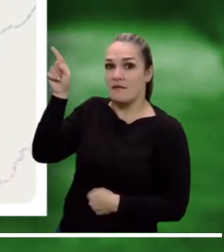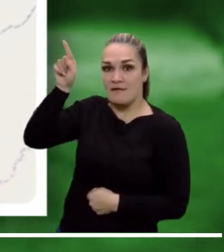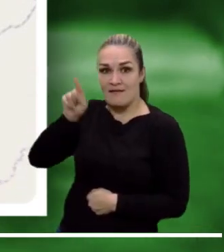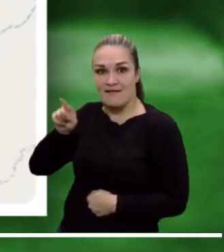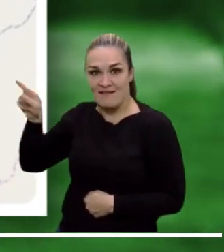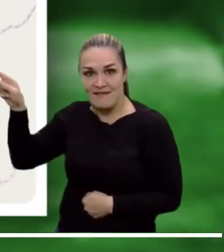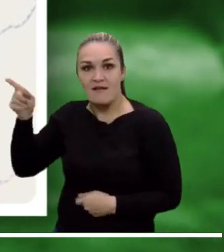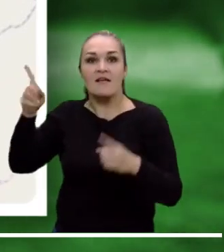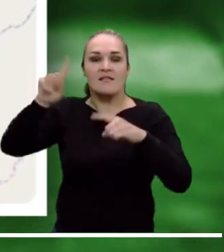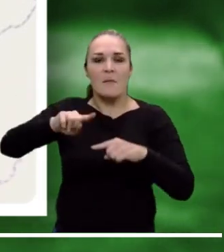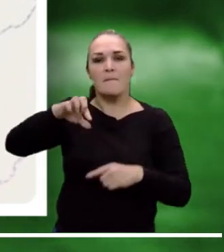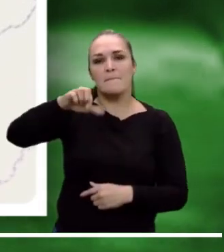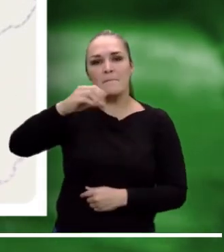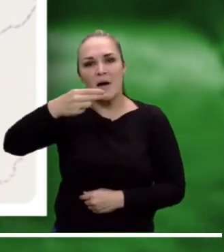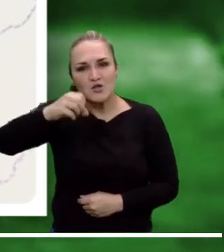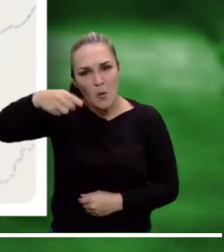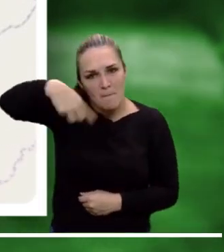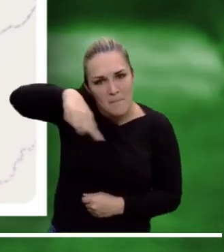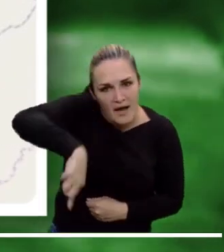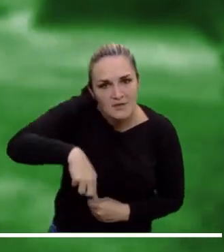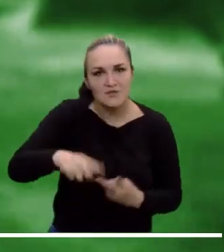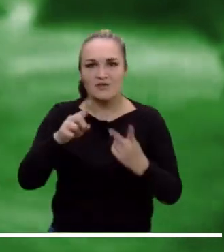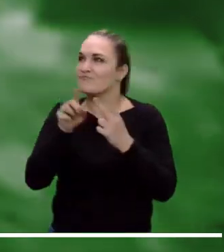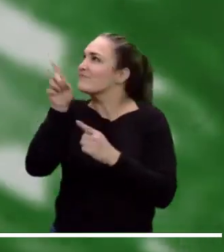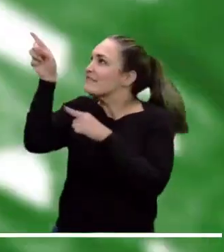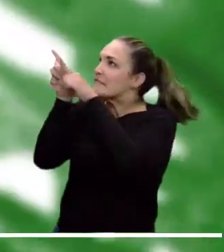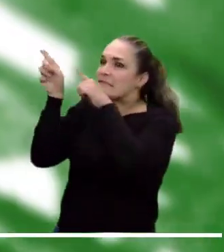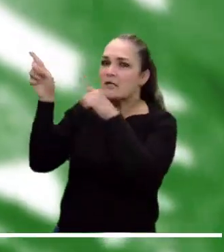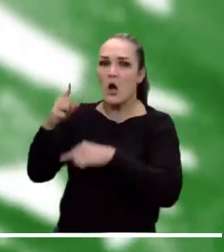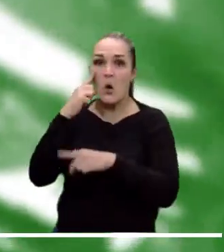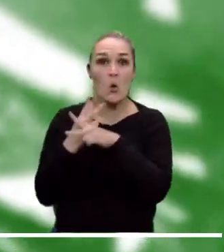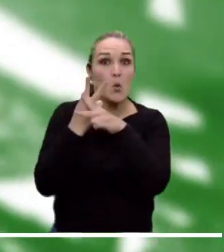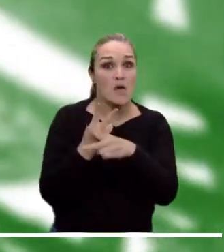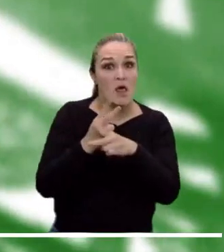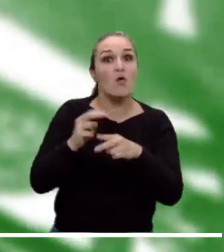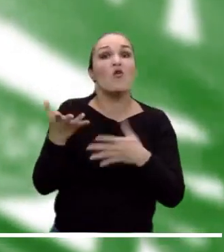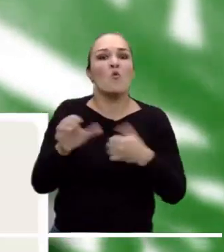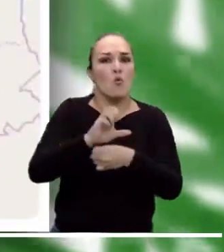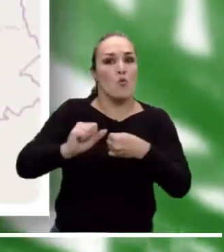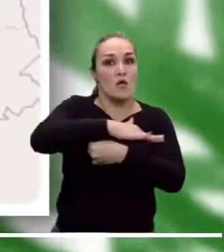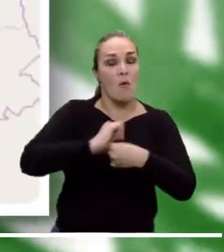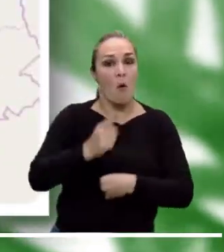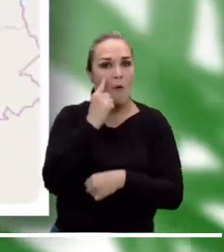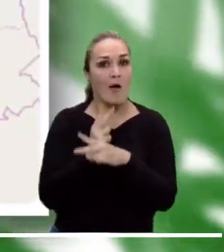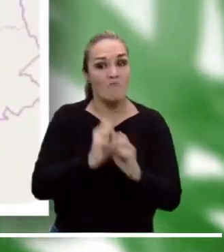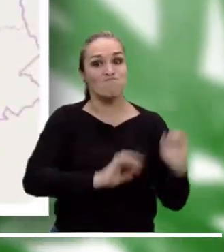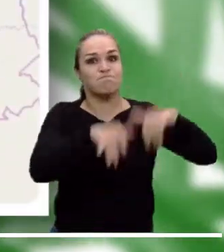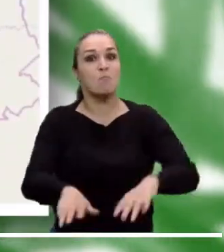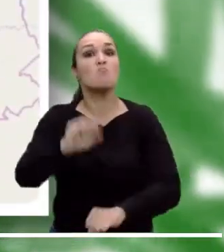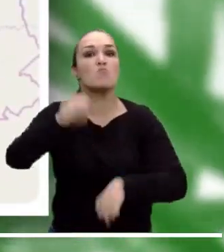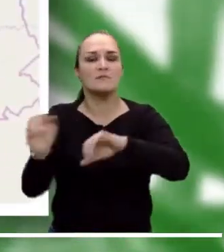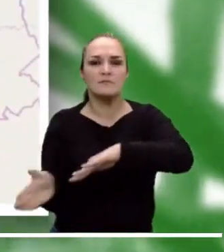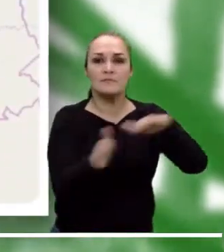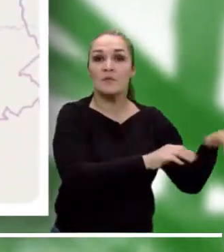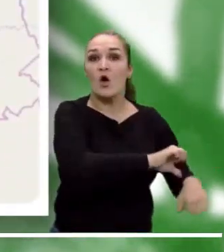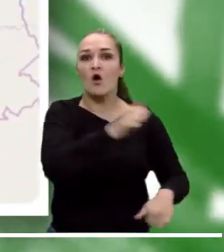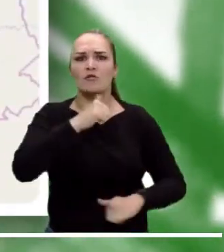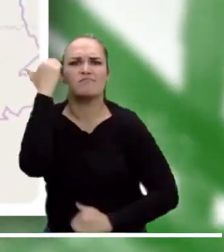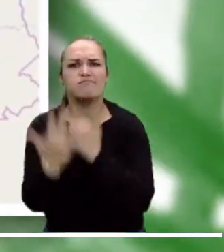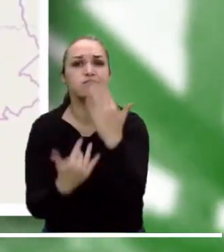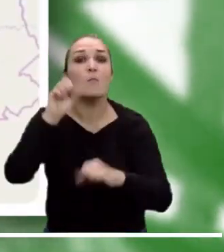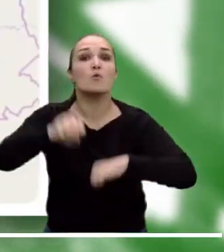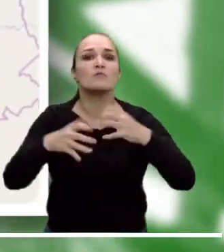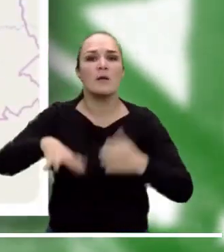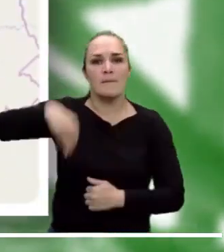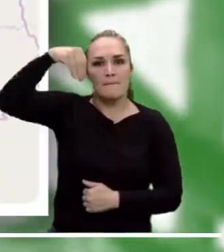Francisco, Útica, La Vega, Caparrapí, Sasaima, Tobia, Guaduas, Pacho, Villa Gómez, Quebrada